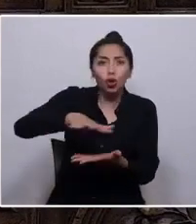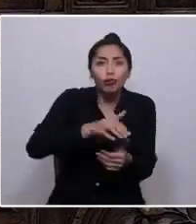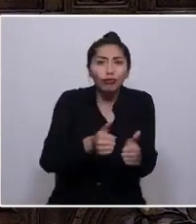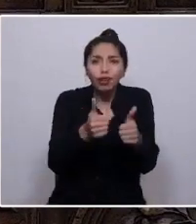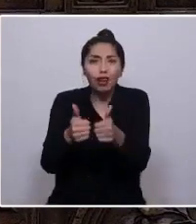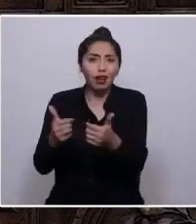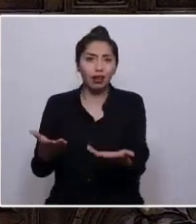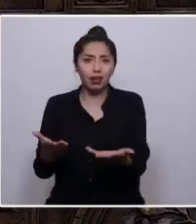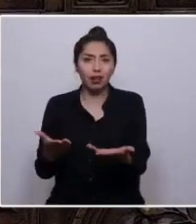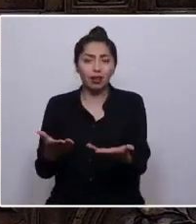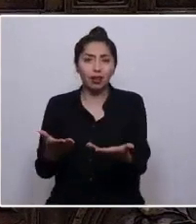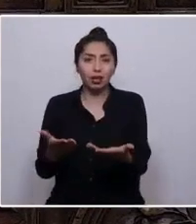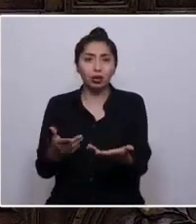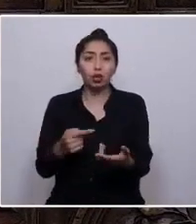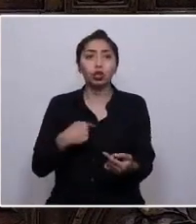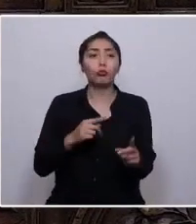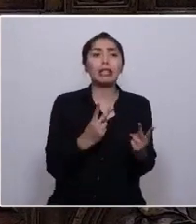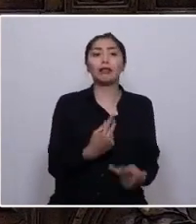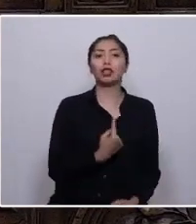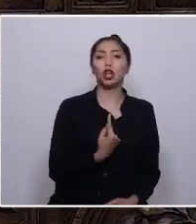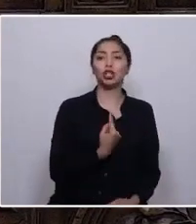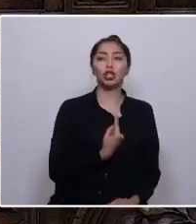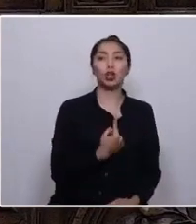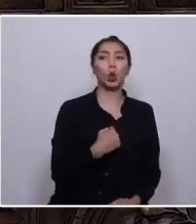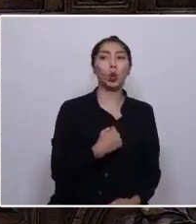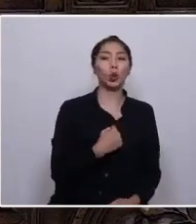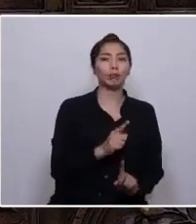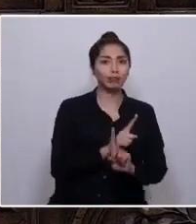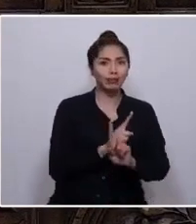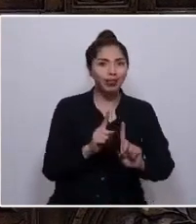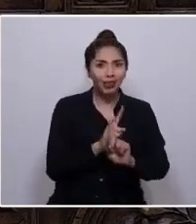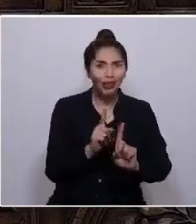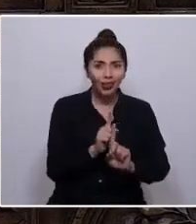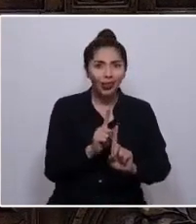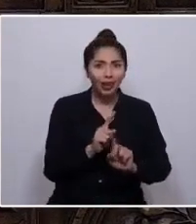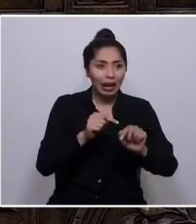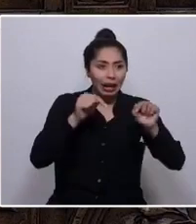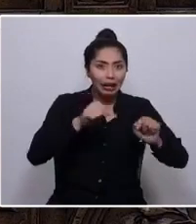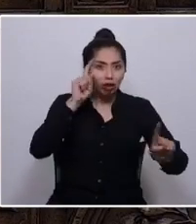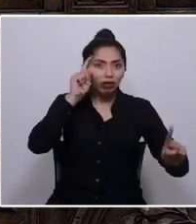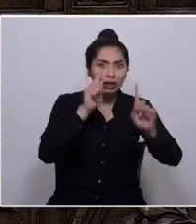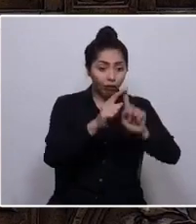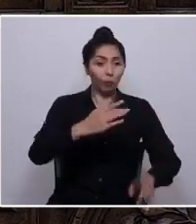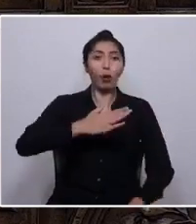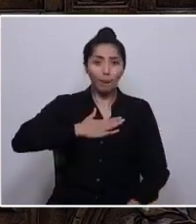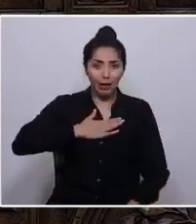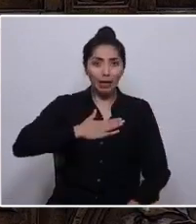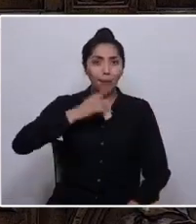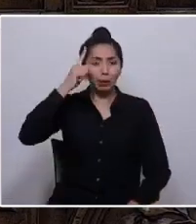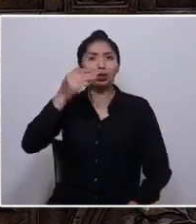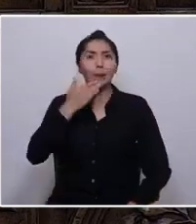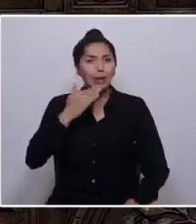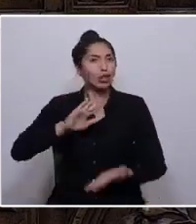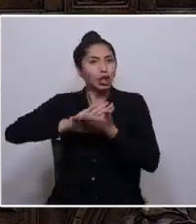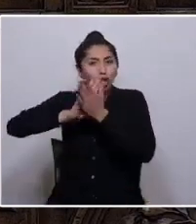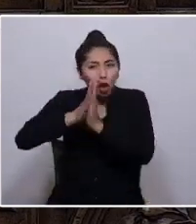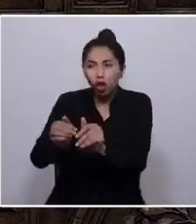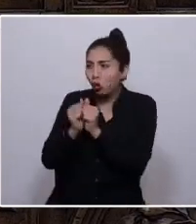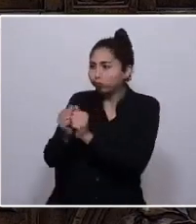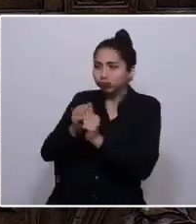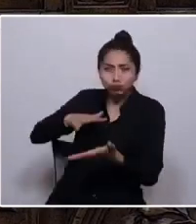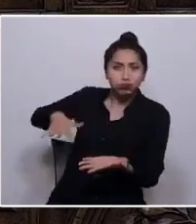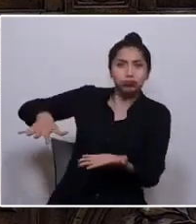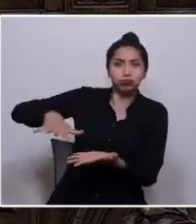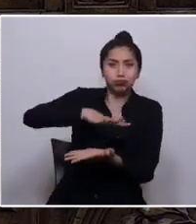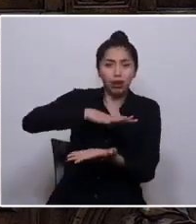Que nadie se salva solo. Que esto finalmente es por mí y por todas mis compañeras. Y lo digo con mucha humildad,